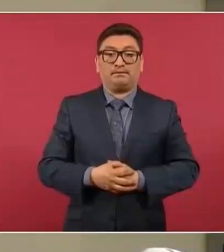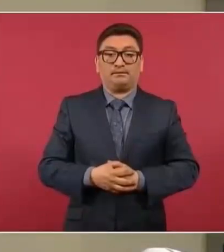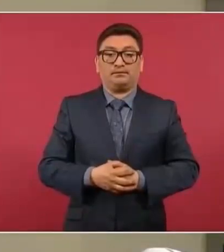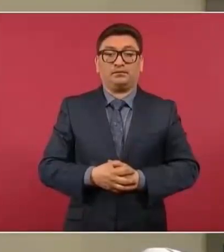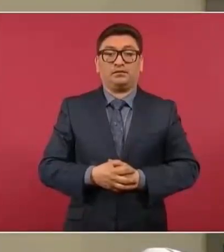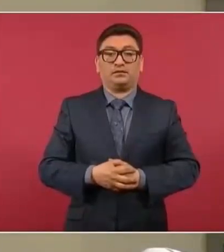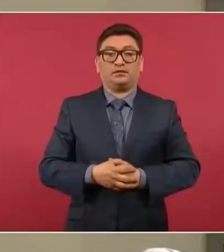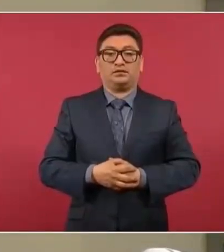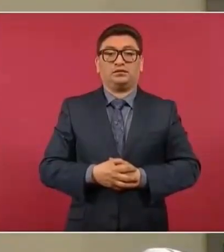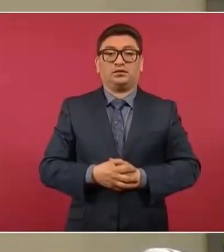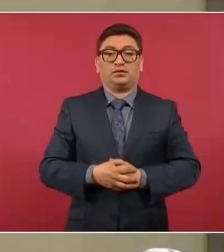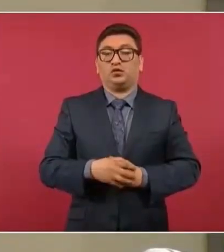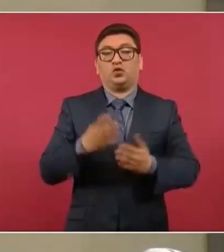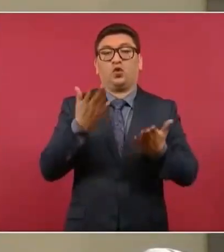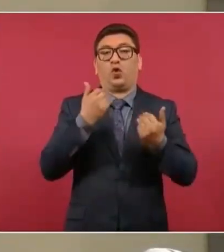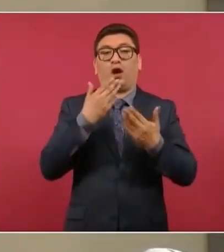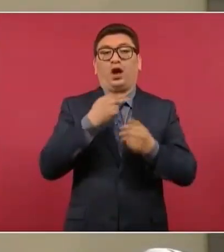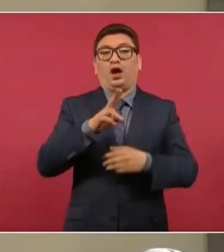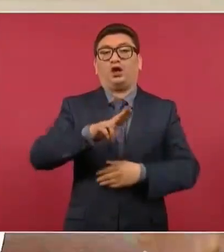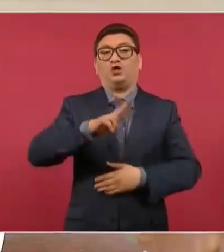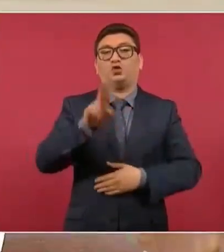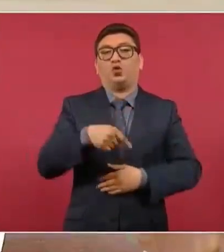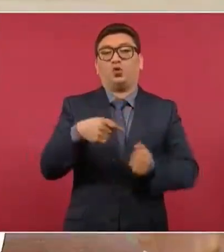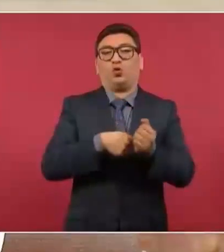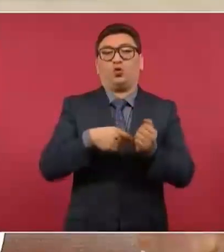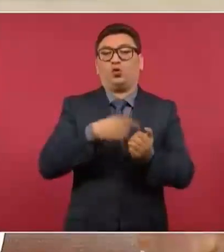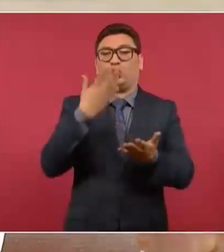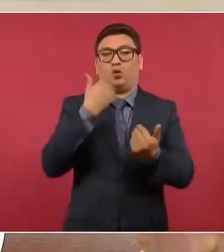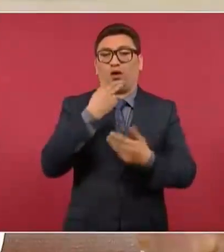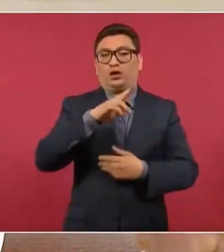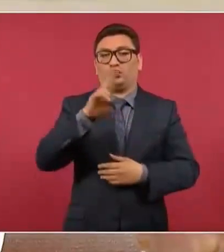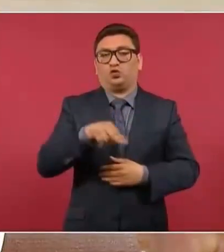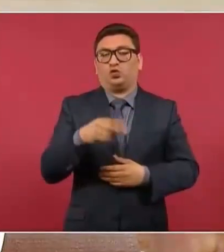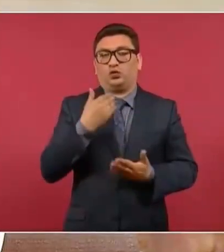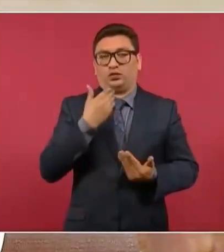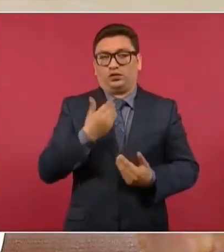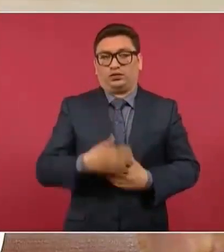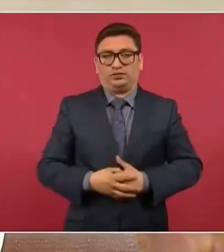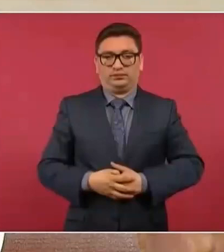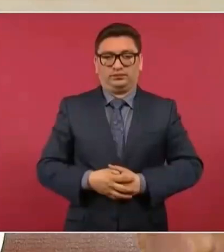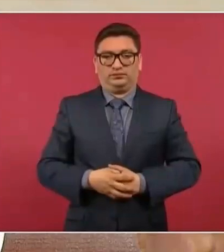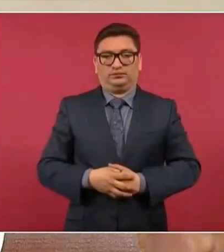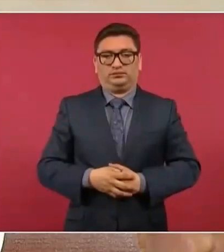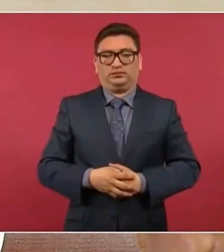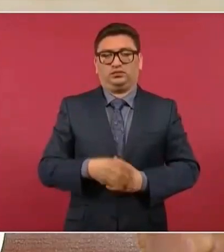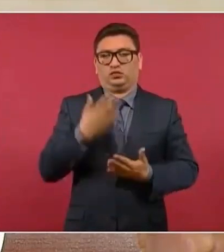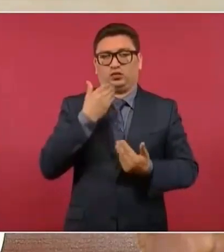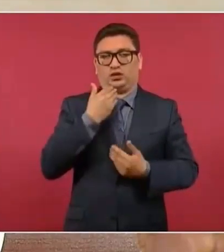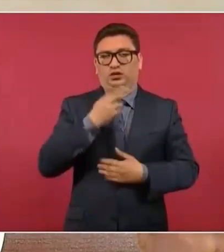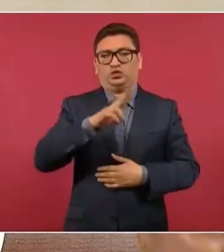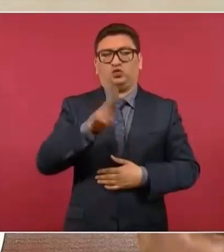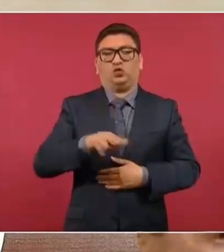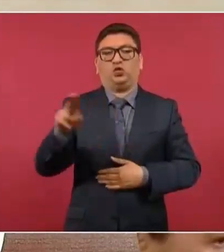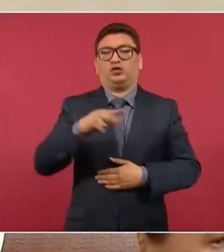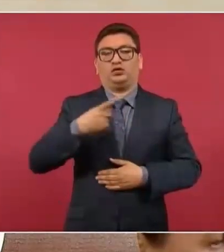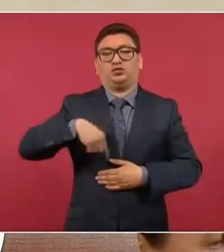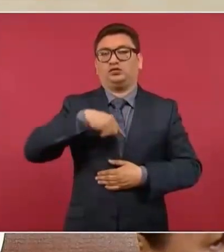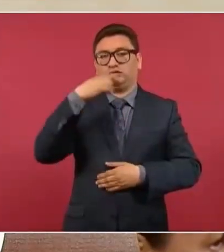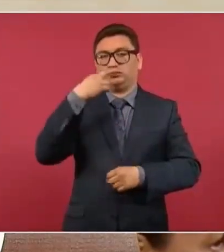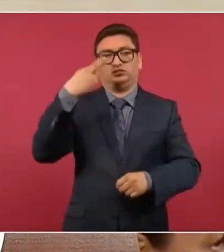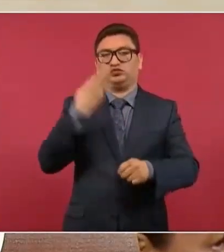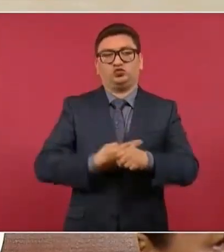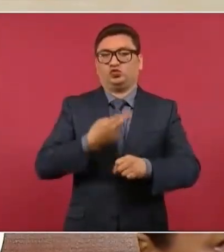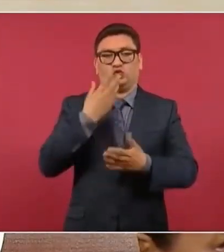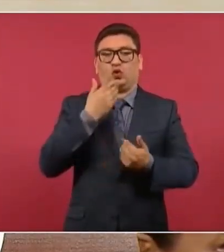cosas ocultas cuando está algo... Nunca se oculta nada, nunca se oculta nada. Nada, absolutamente. No somos rateros.